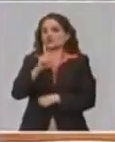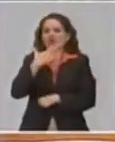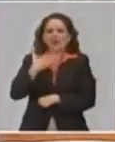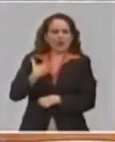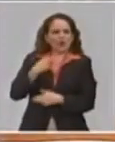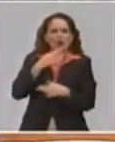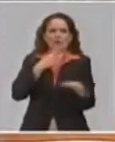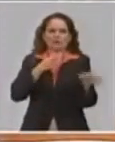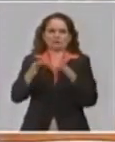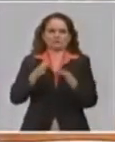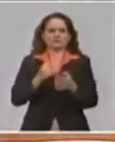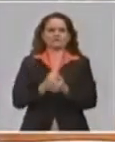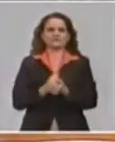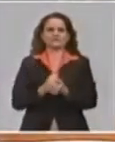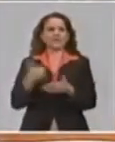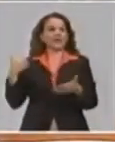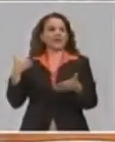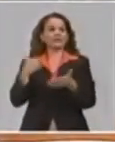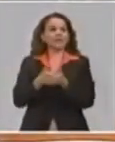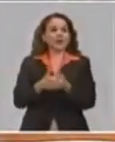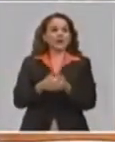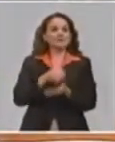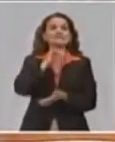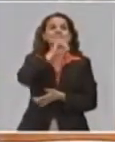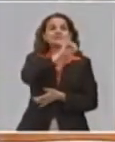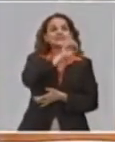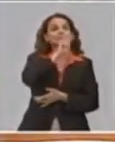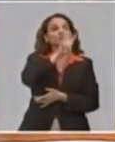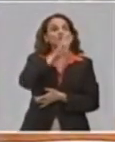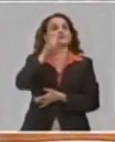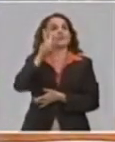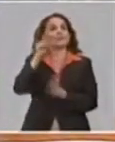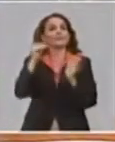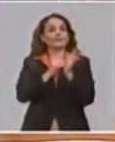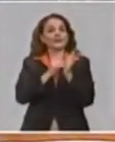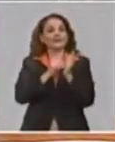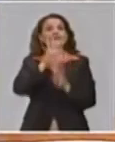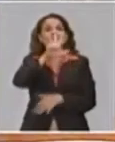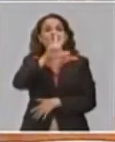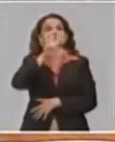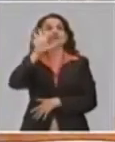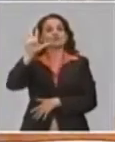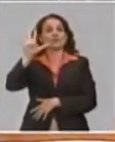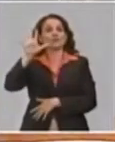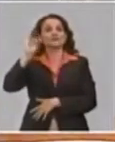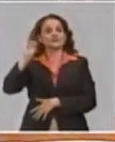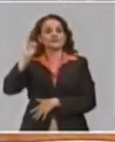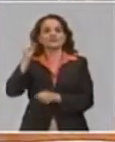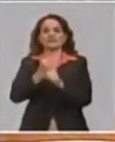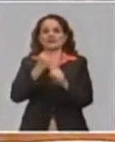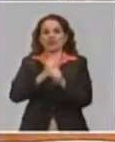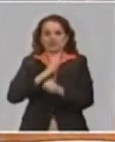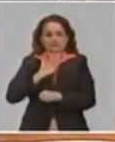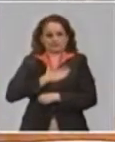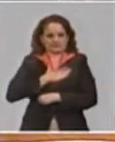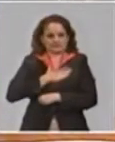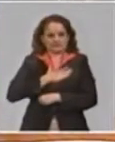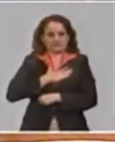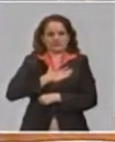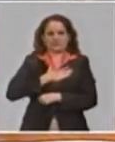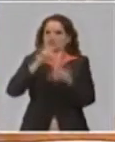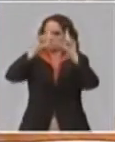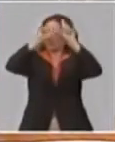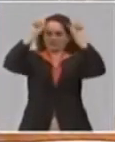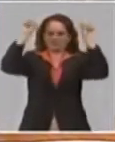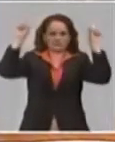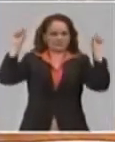Tenemos actualmente 632.557 trabajadores por cuenta propia en todas